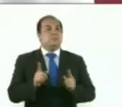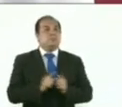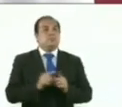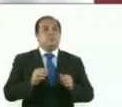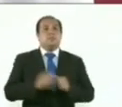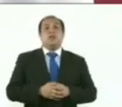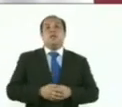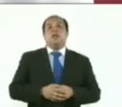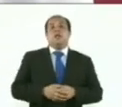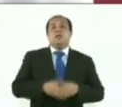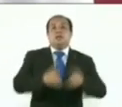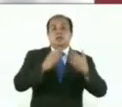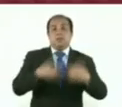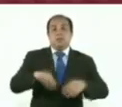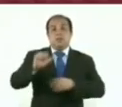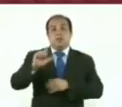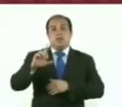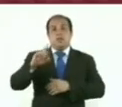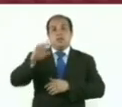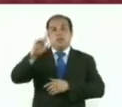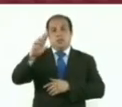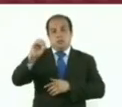Continuamos con Alejandro Cruz de La Jornada.